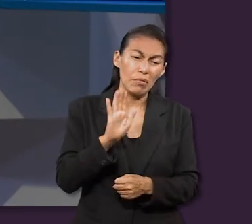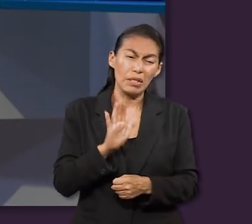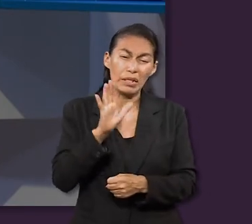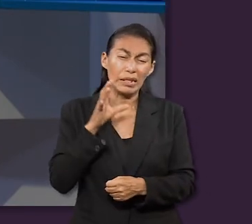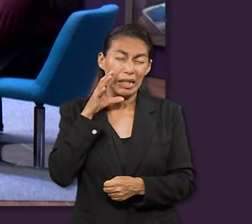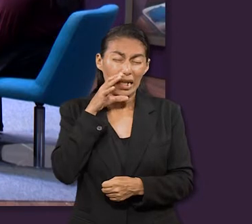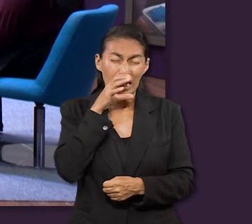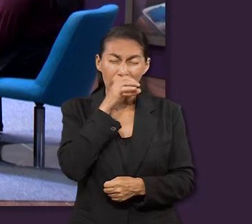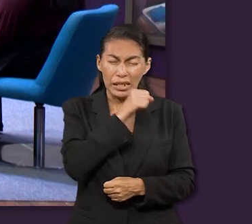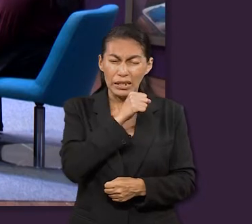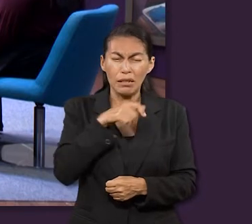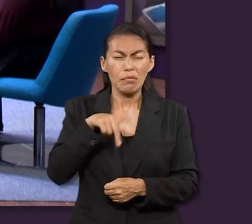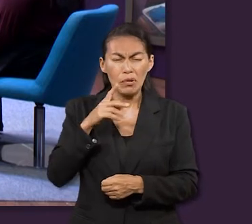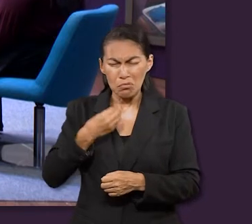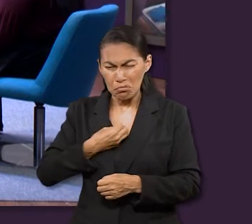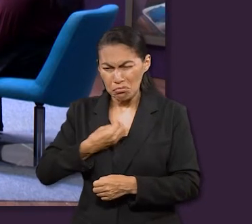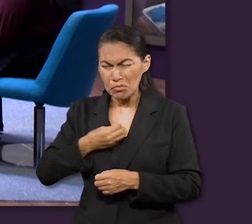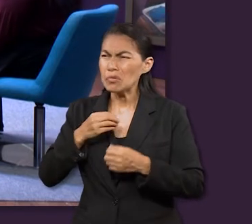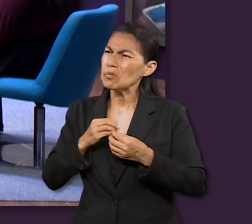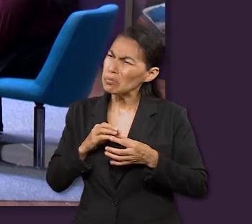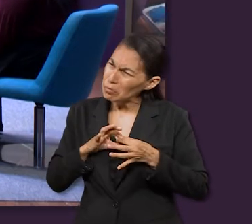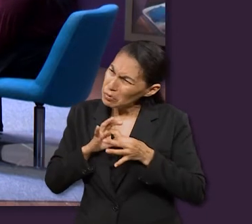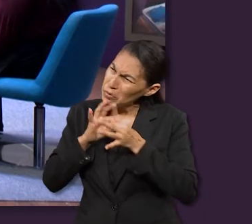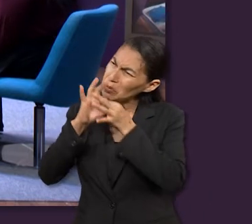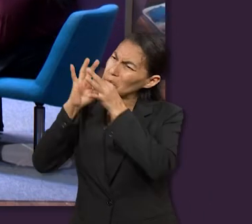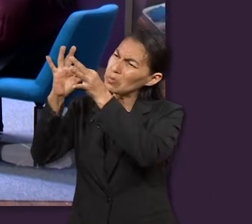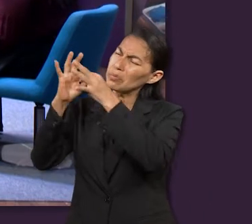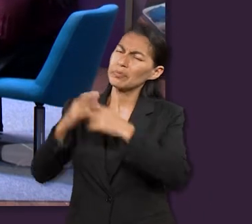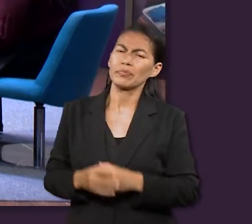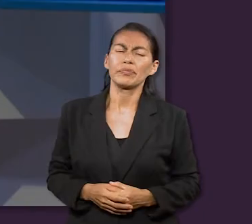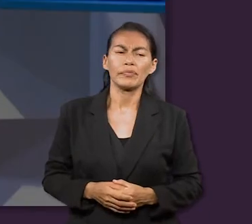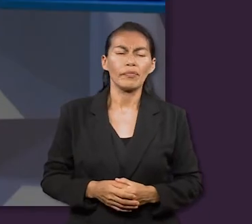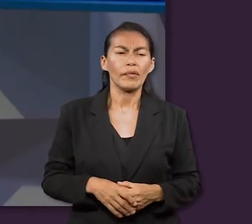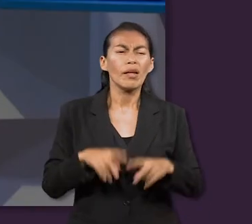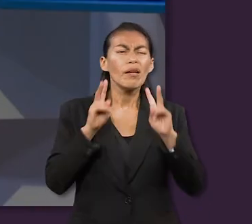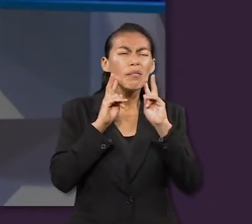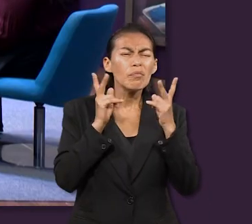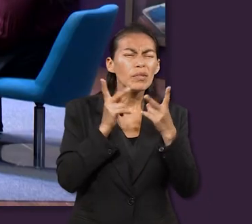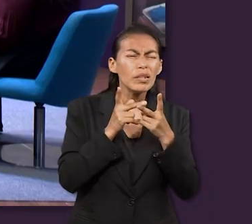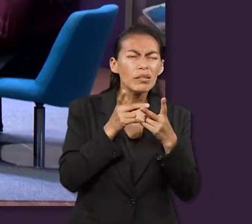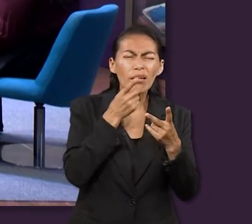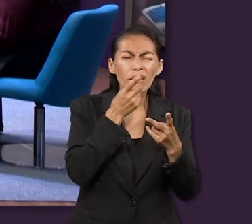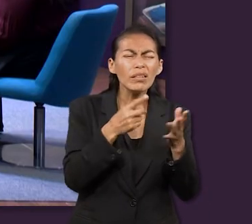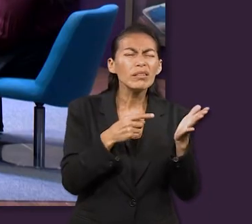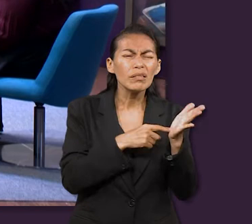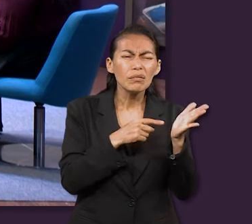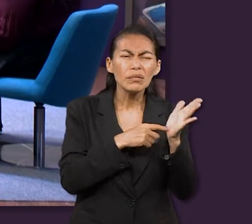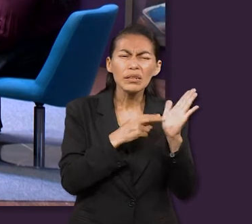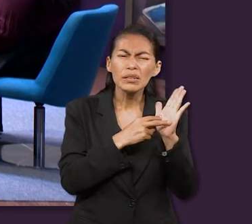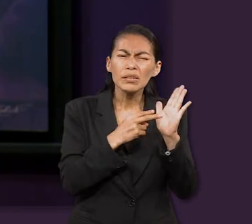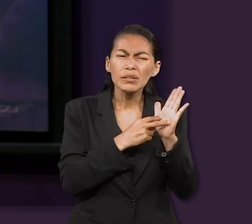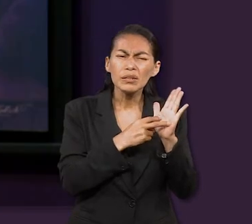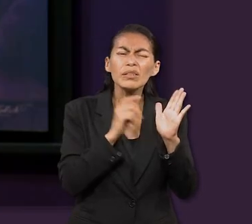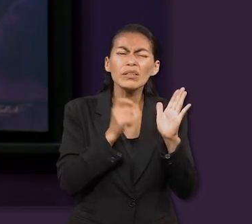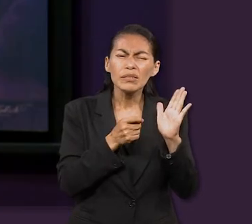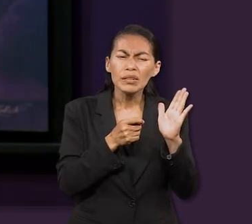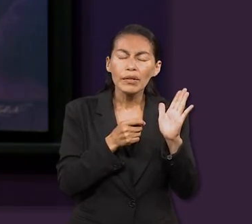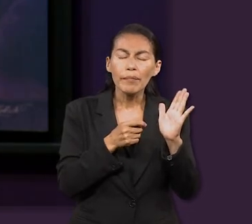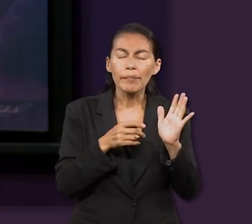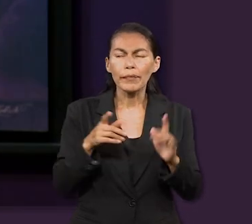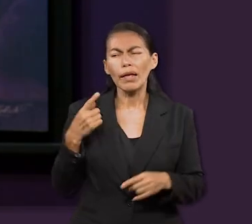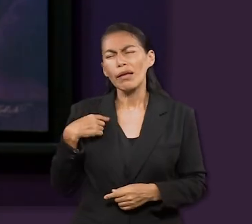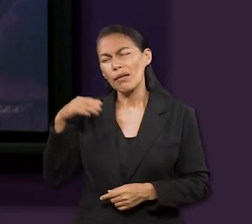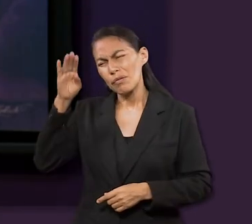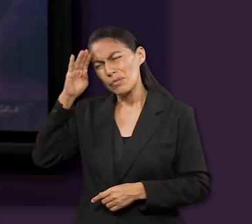vidas. ¿Qué mensaje tiene Pedro para nosotros en estos versículos? Yo creo que aquí Pedro se esfuerza por